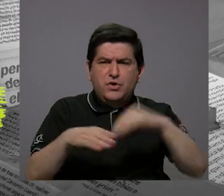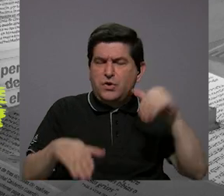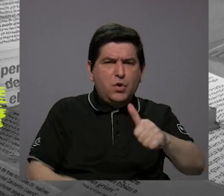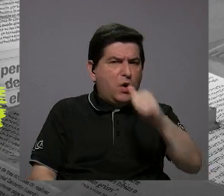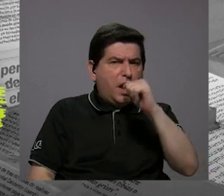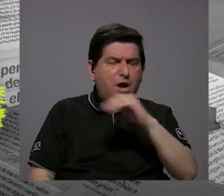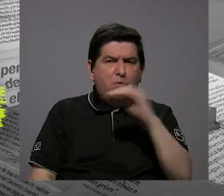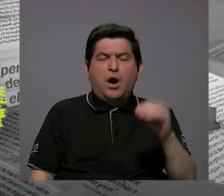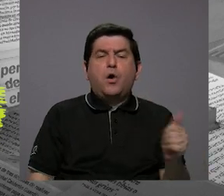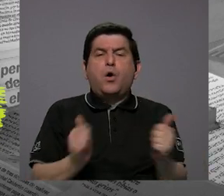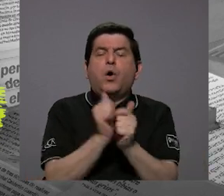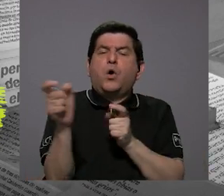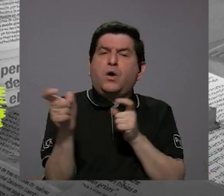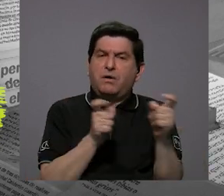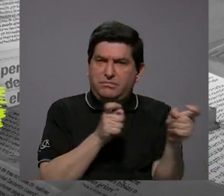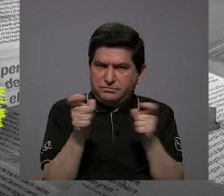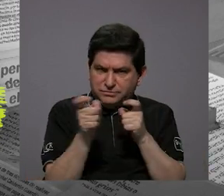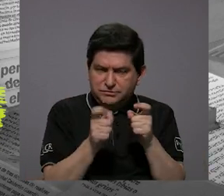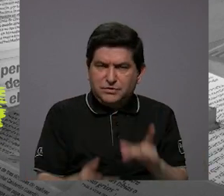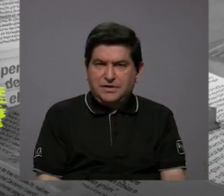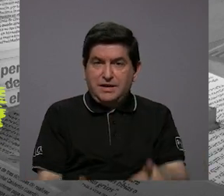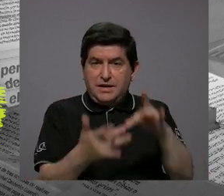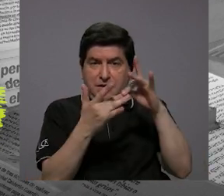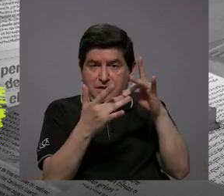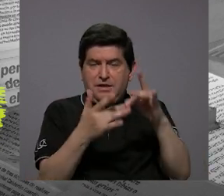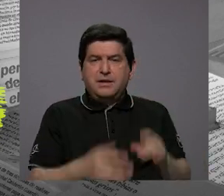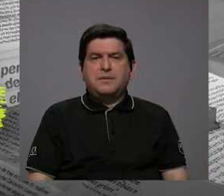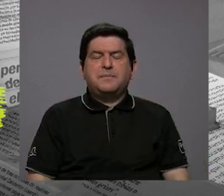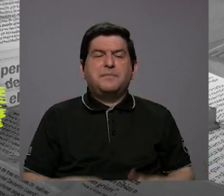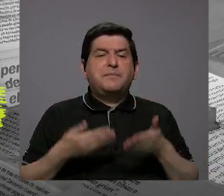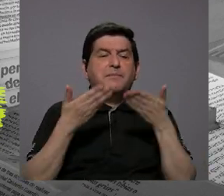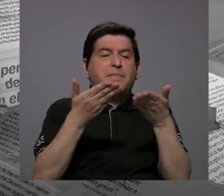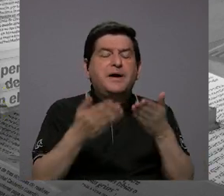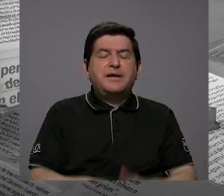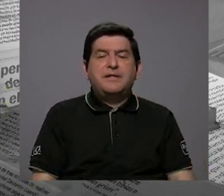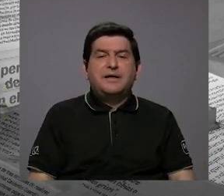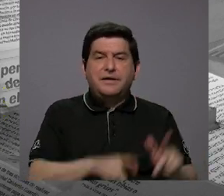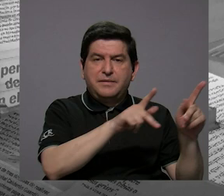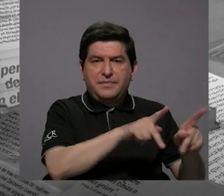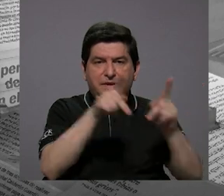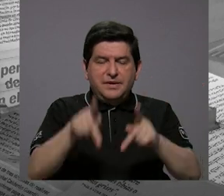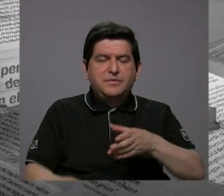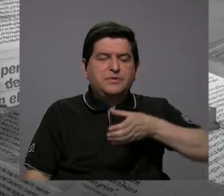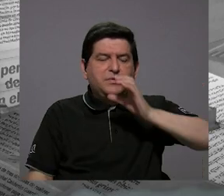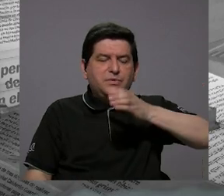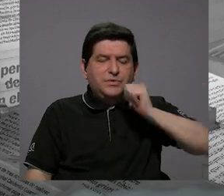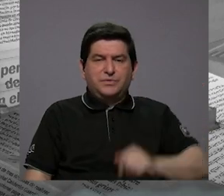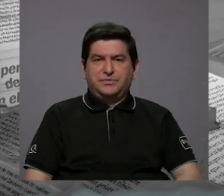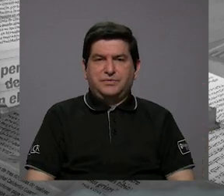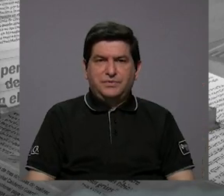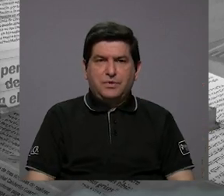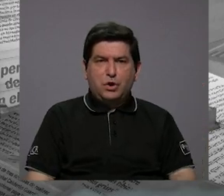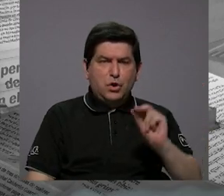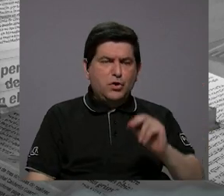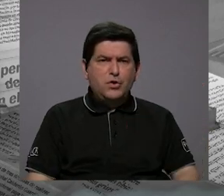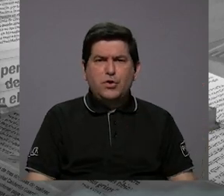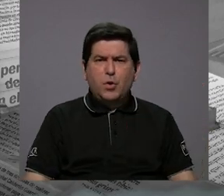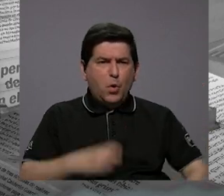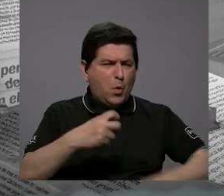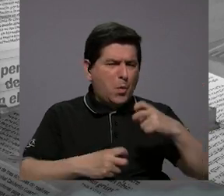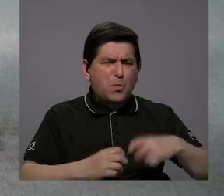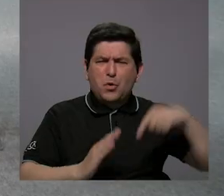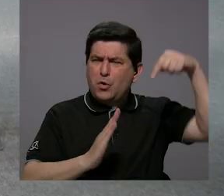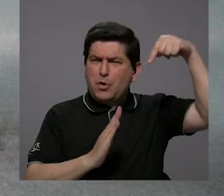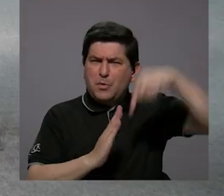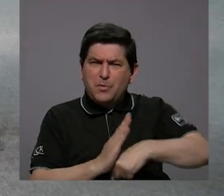extracción sea regulada exclusivamente para lo que es abastecimiento público, ¿verdad? O sea, no es tan crítico el asunto